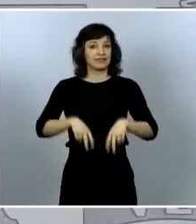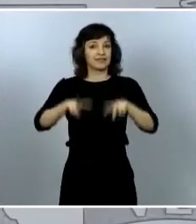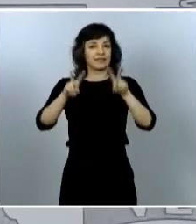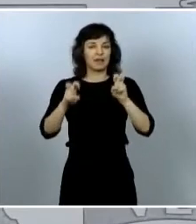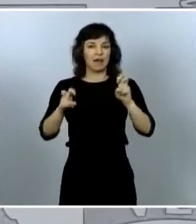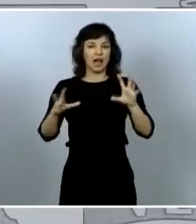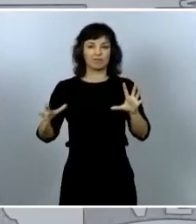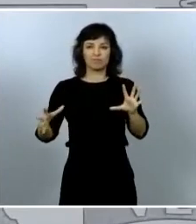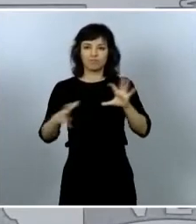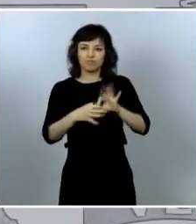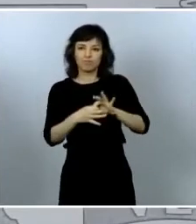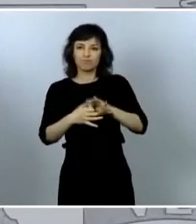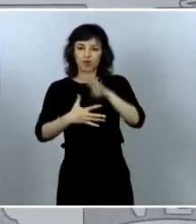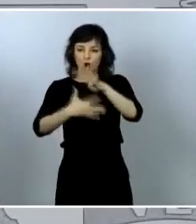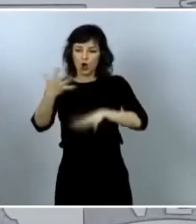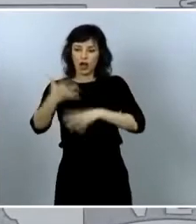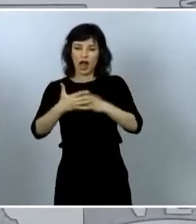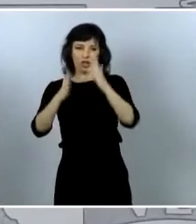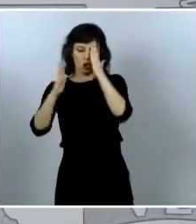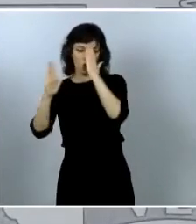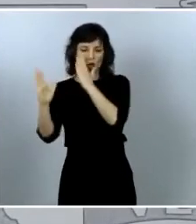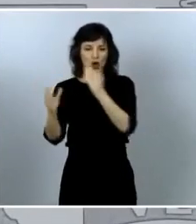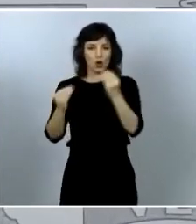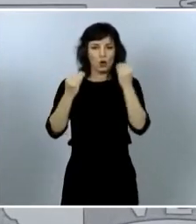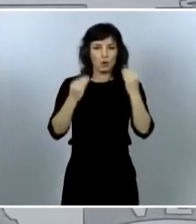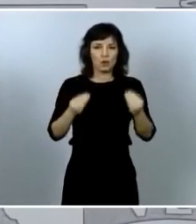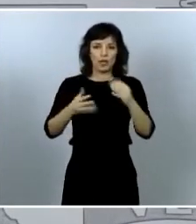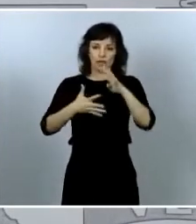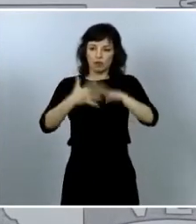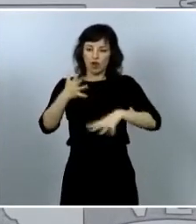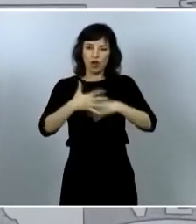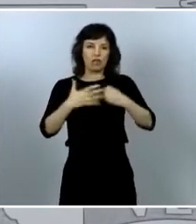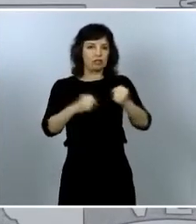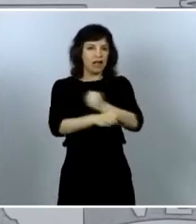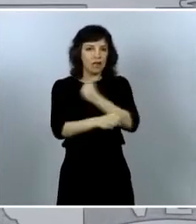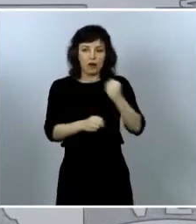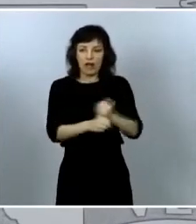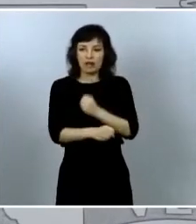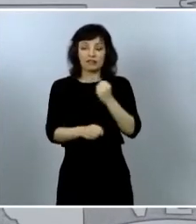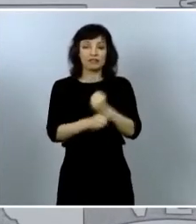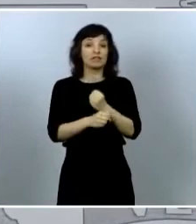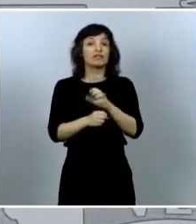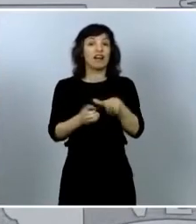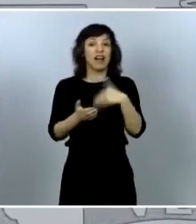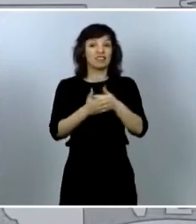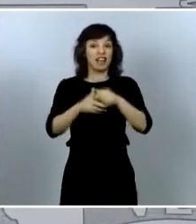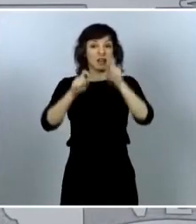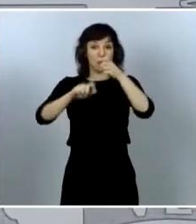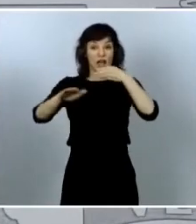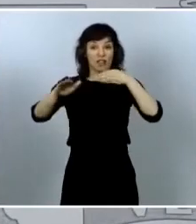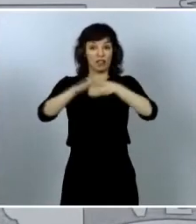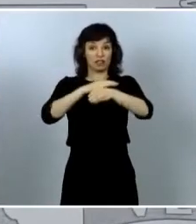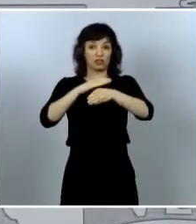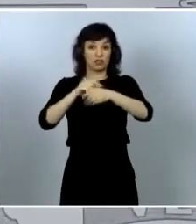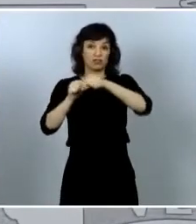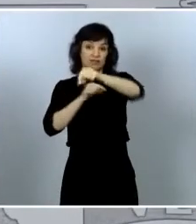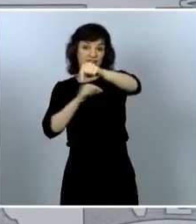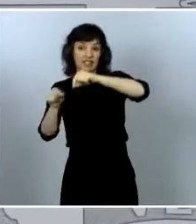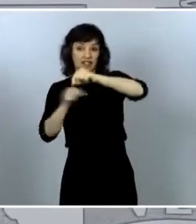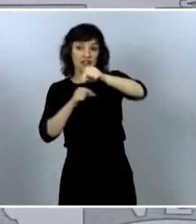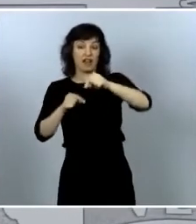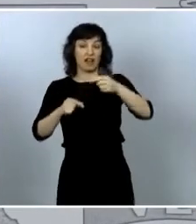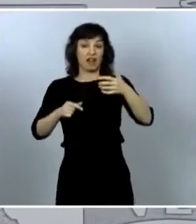horaria de jornadas laborales de acceso desigual a la educación a distancia o despoblación rural